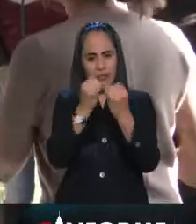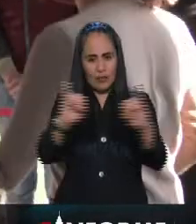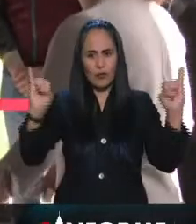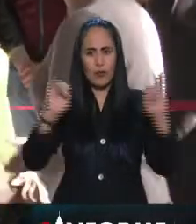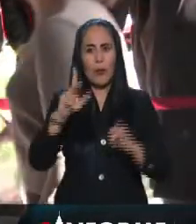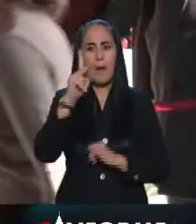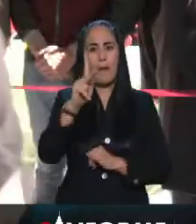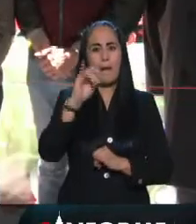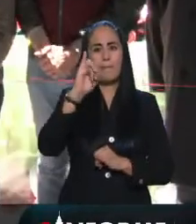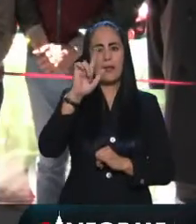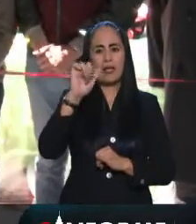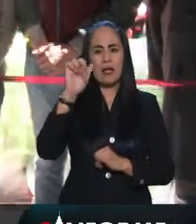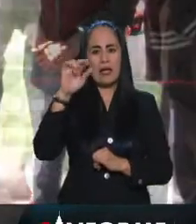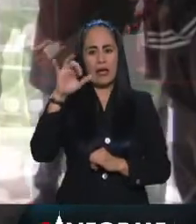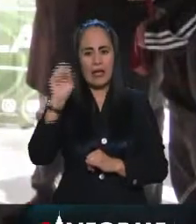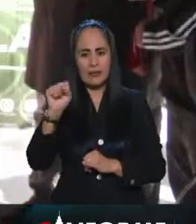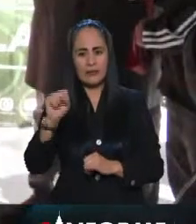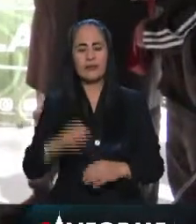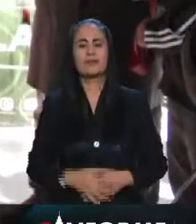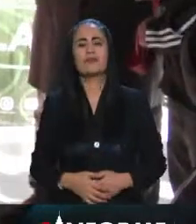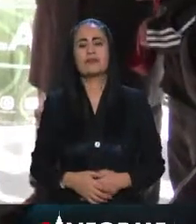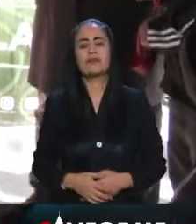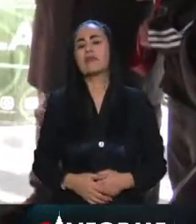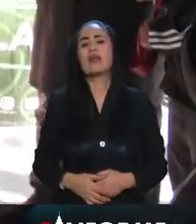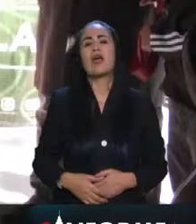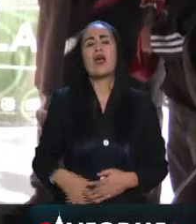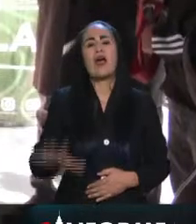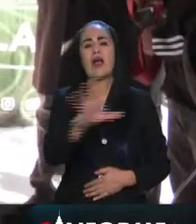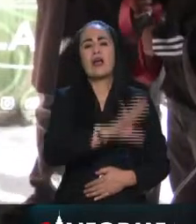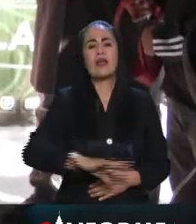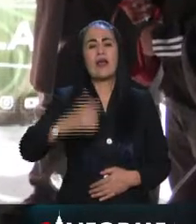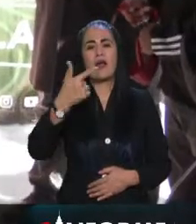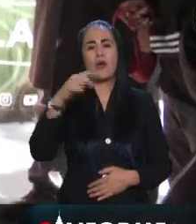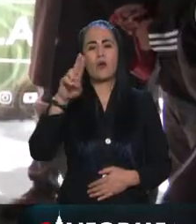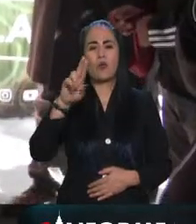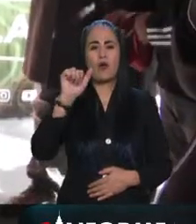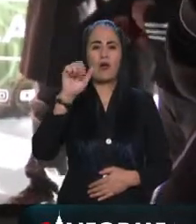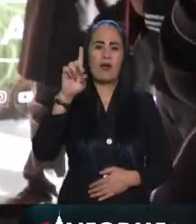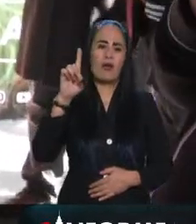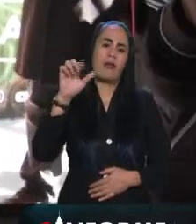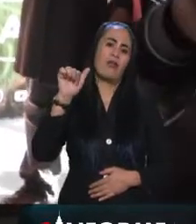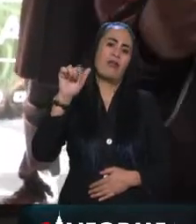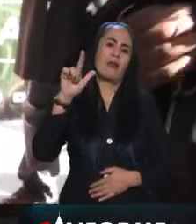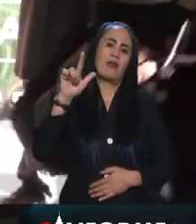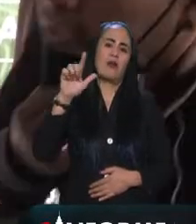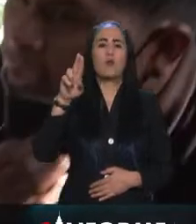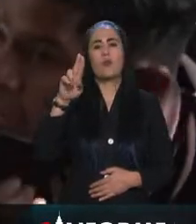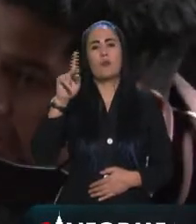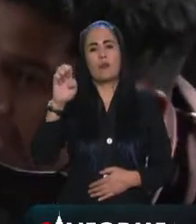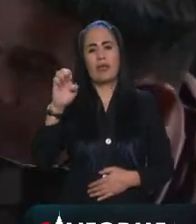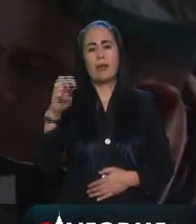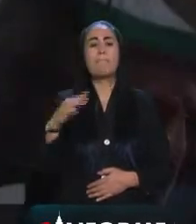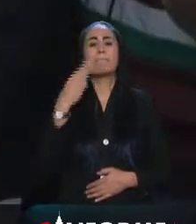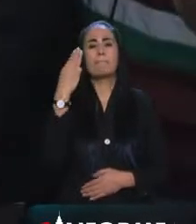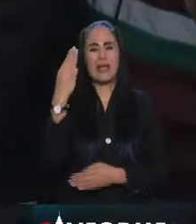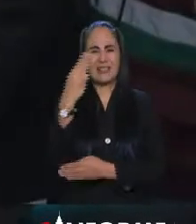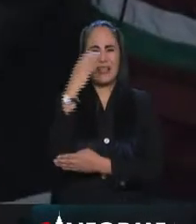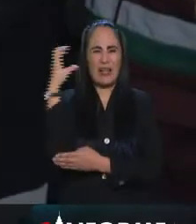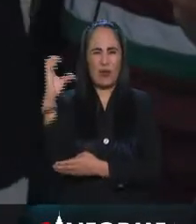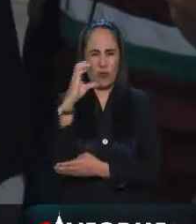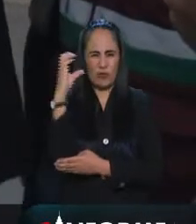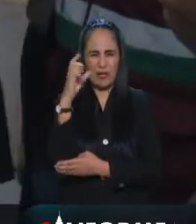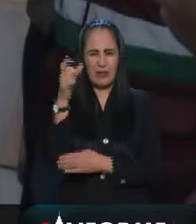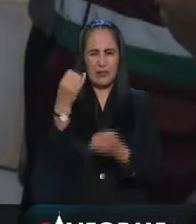Priani esto en la colonia Guadalupe allá en la alcaldía Magdalena Contreras le informo que este centro va a